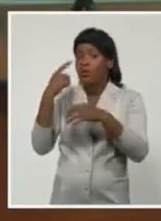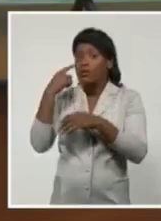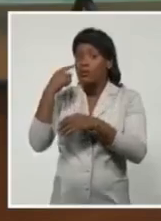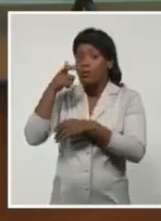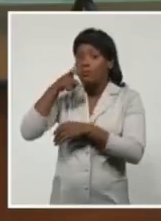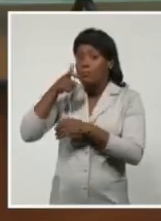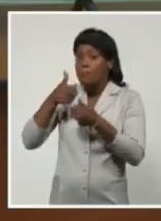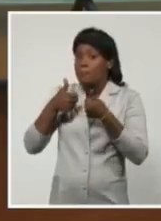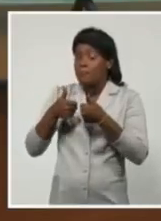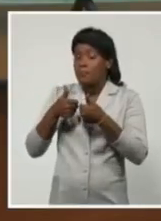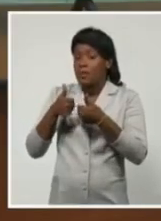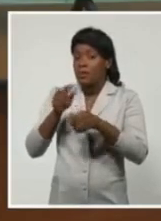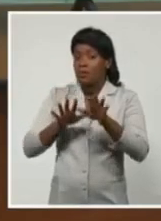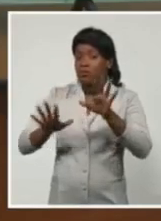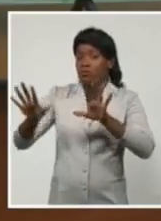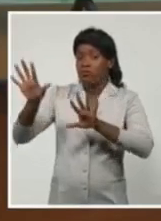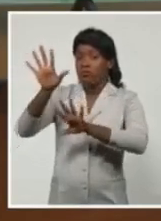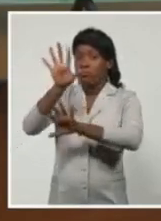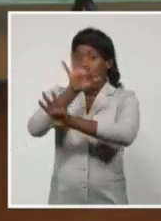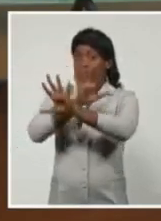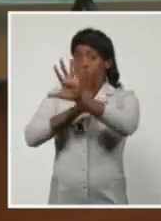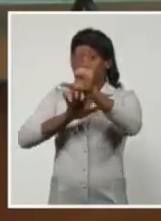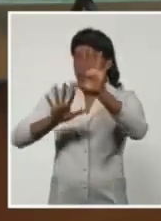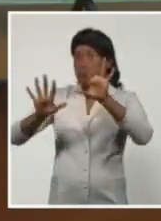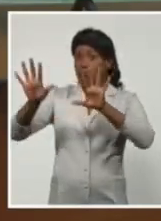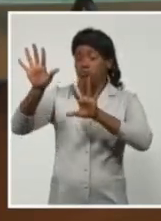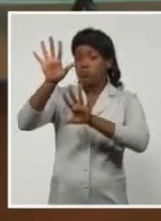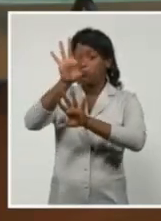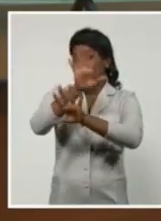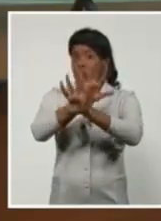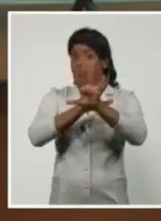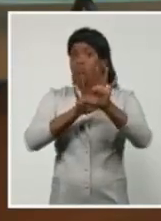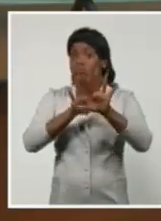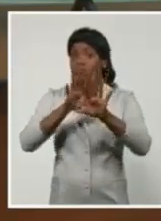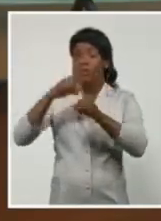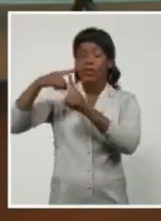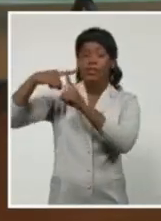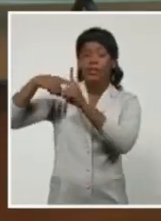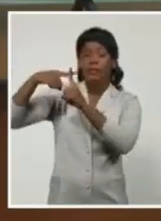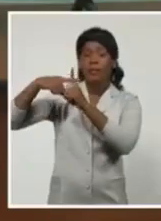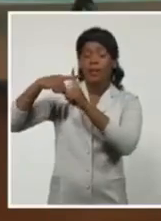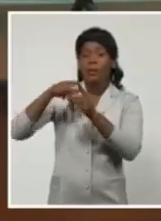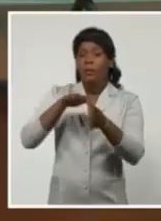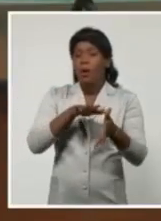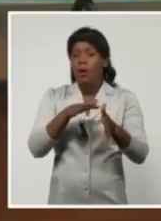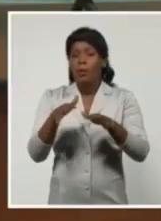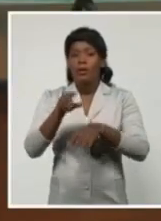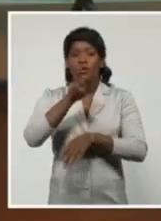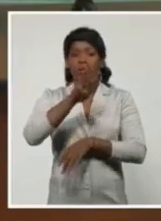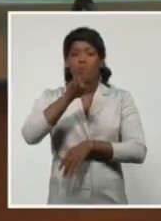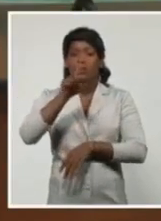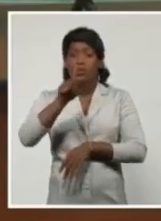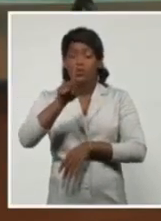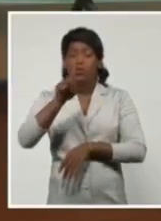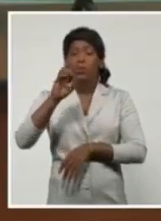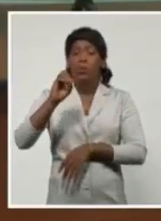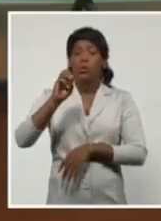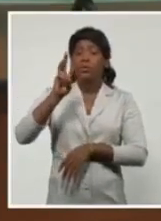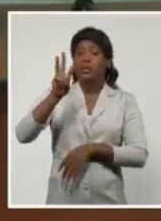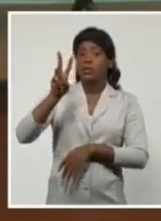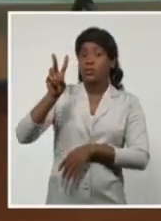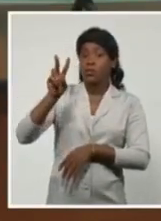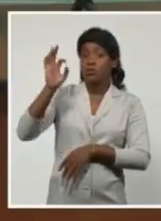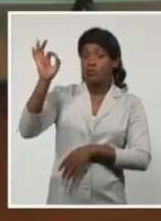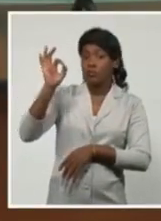que avanzando hacia el Golfo de Batabanó, las temperaturas que va a encontrar ahí de 31 grados, 32 grados en la superficie